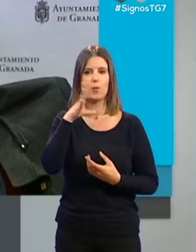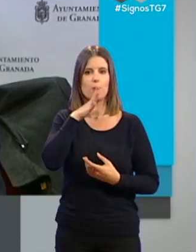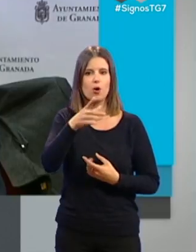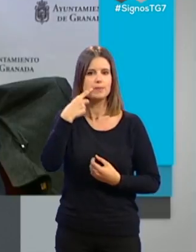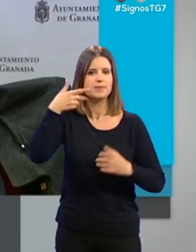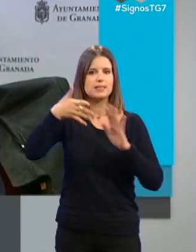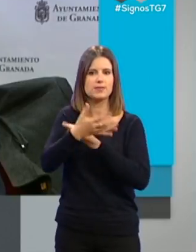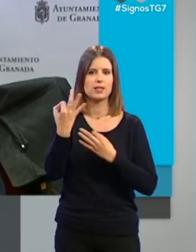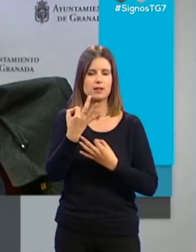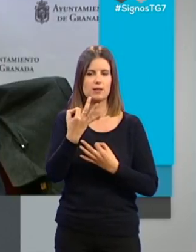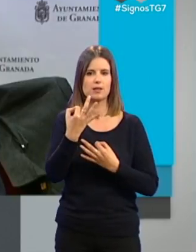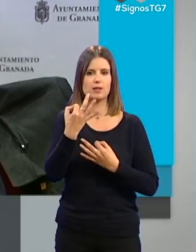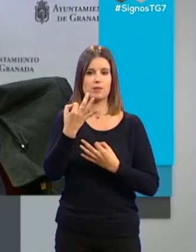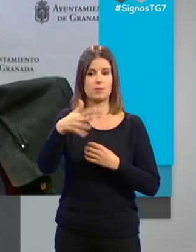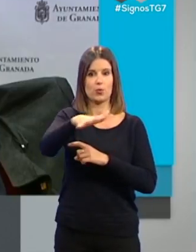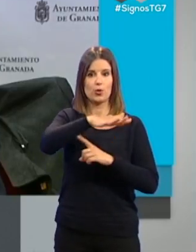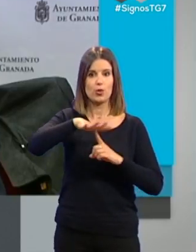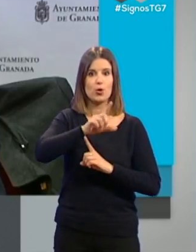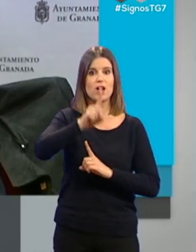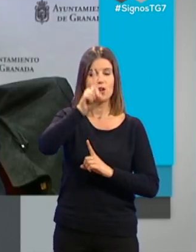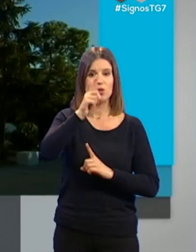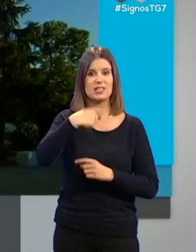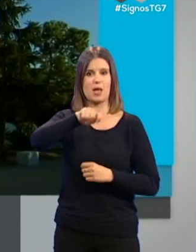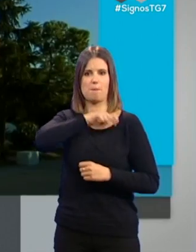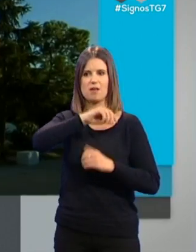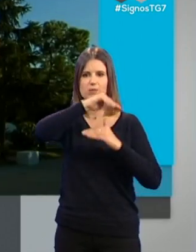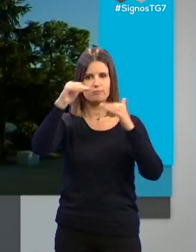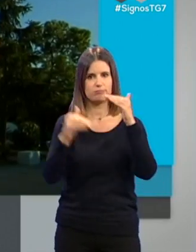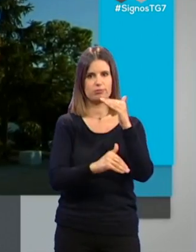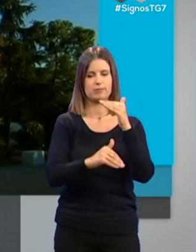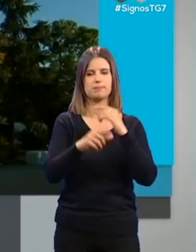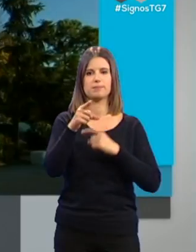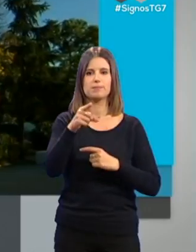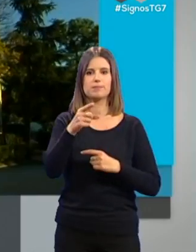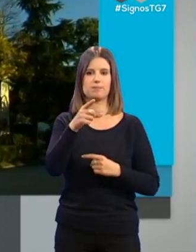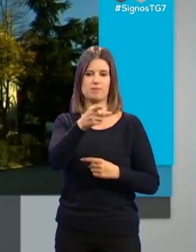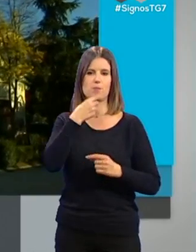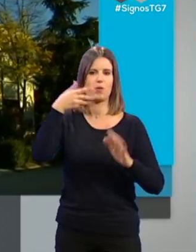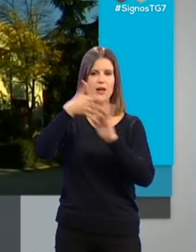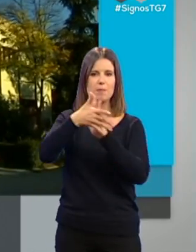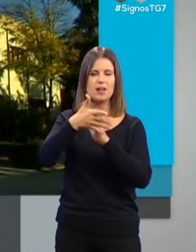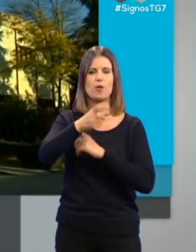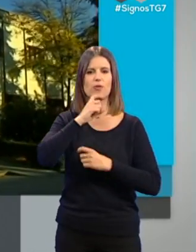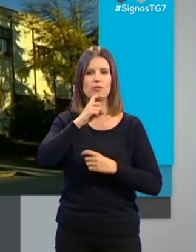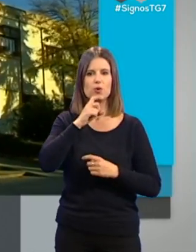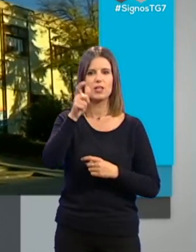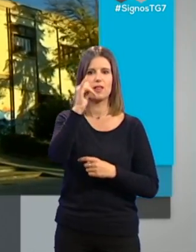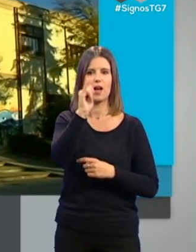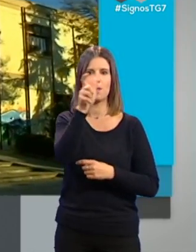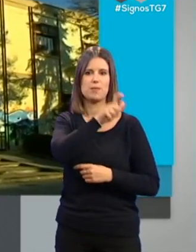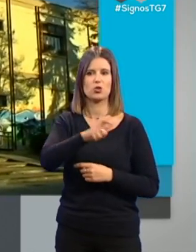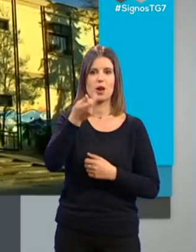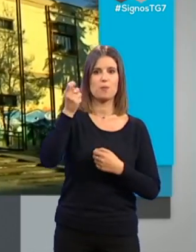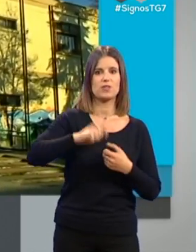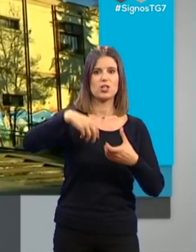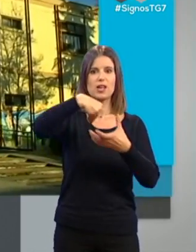es que en la zona norte España es un estado fallido. Fernández ha expuesto las dificultades que tienen los profesionales del